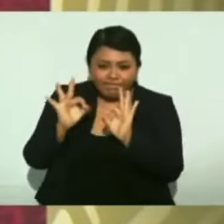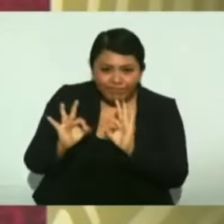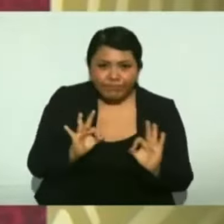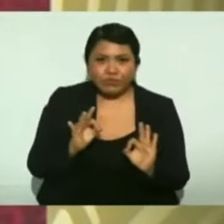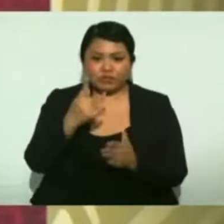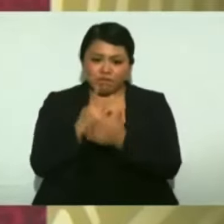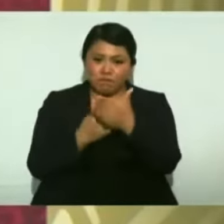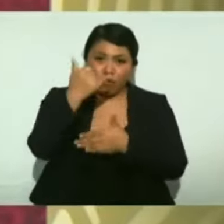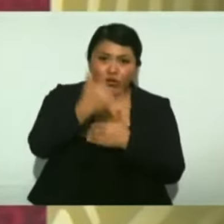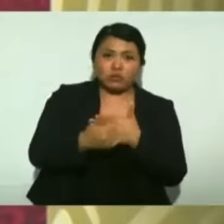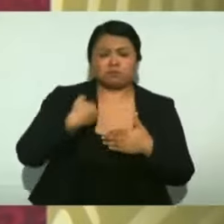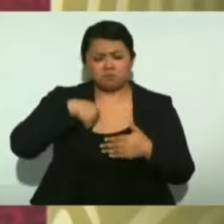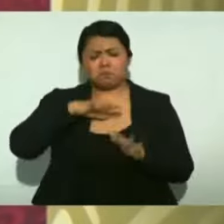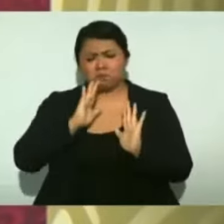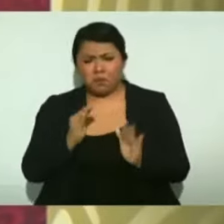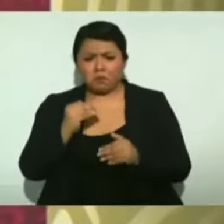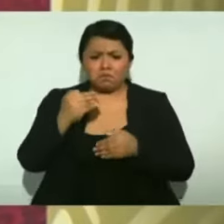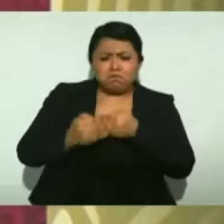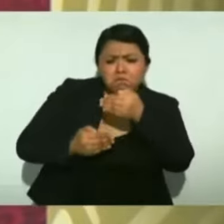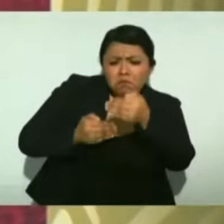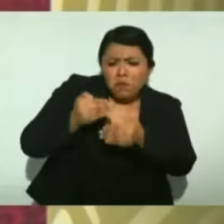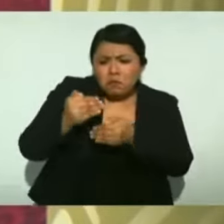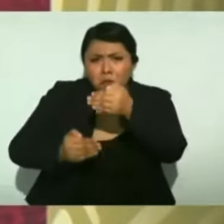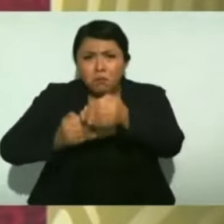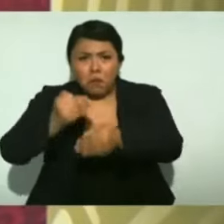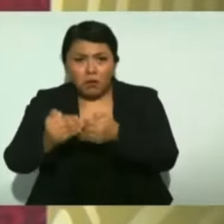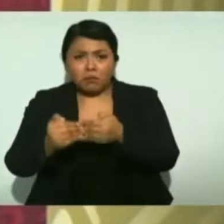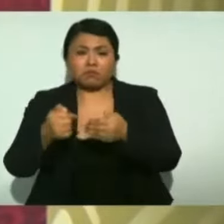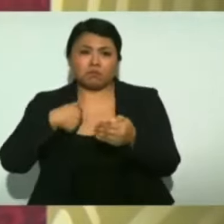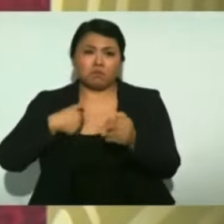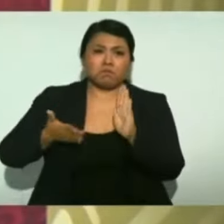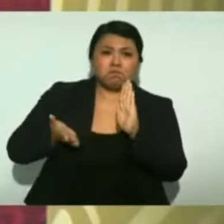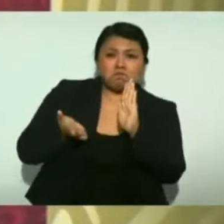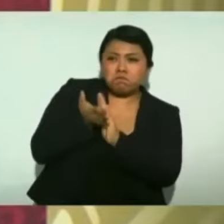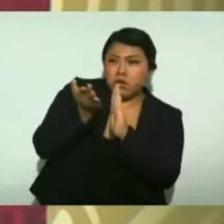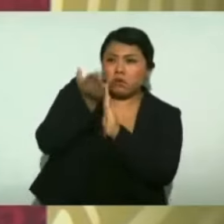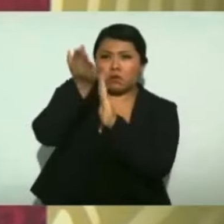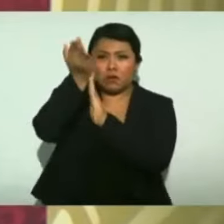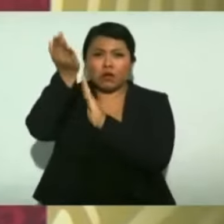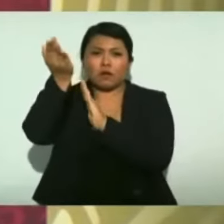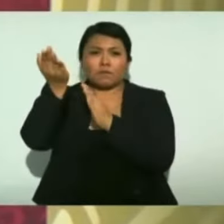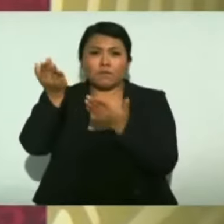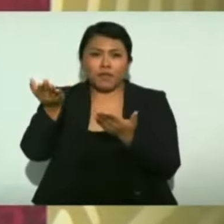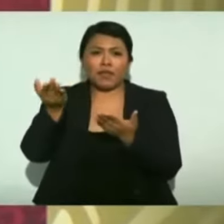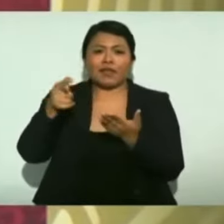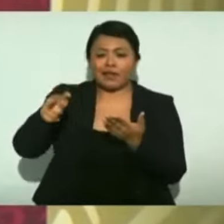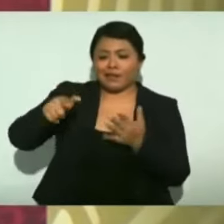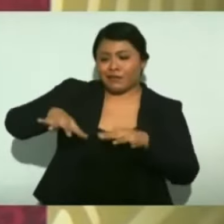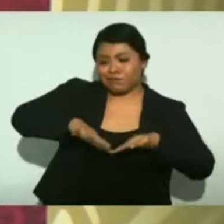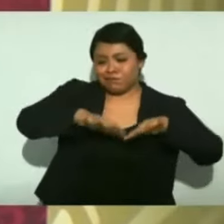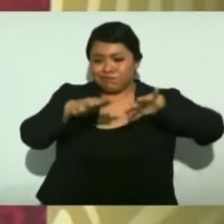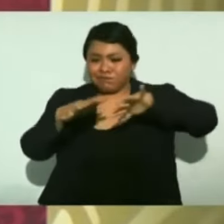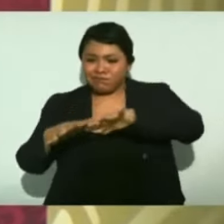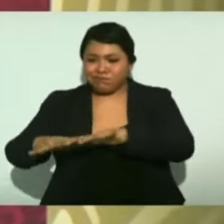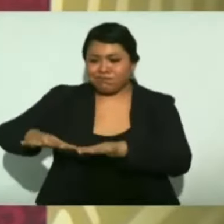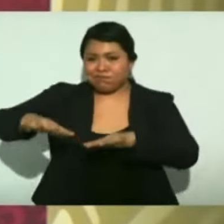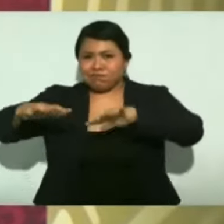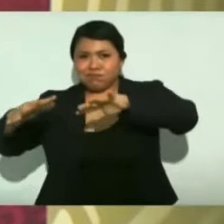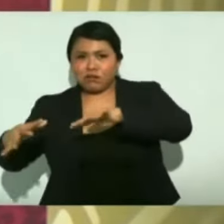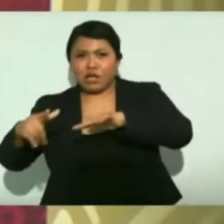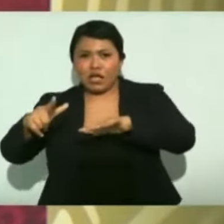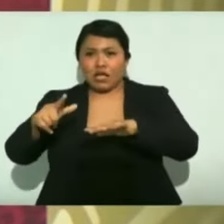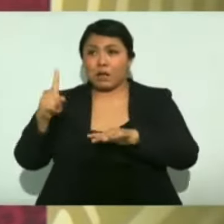avanzó construyendo un rompeolas de mil 500